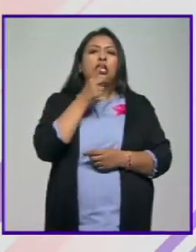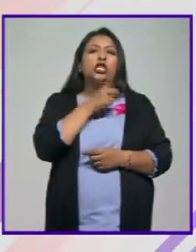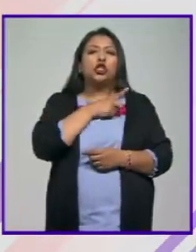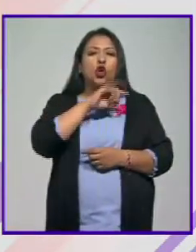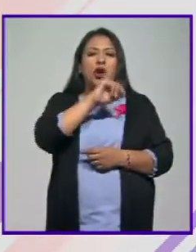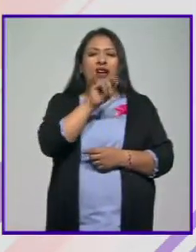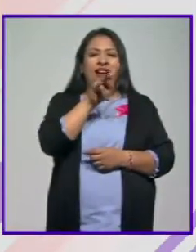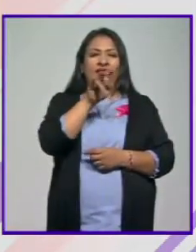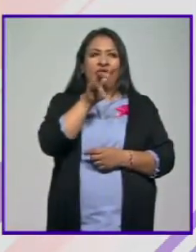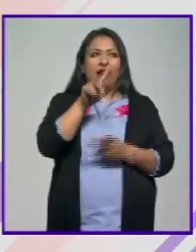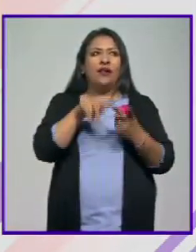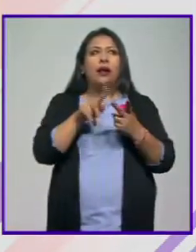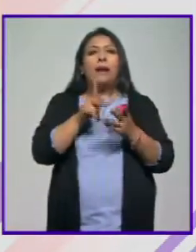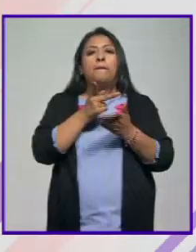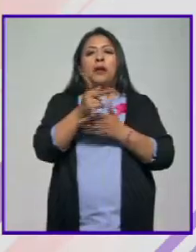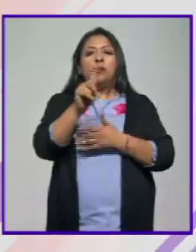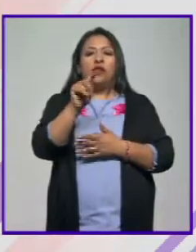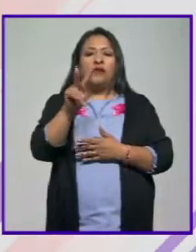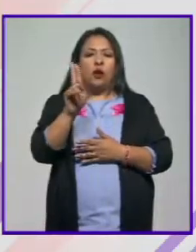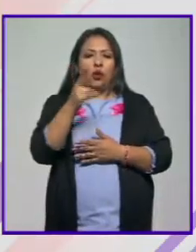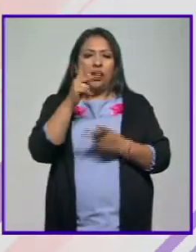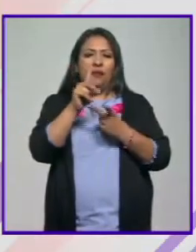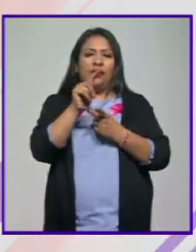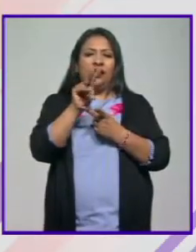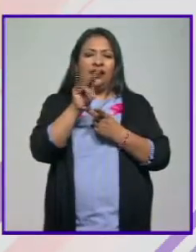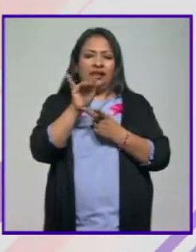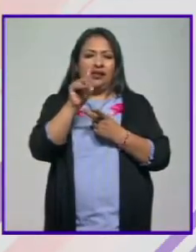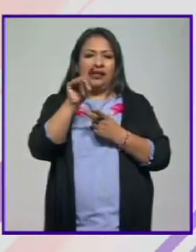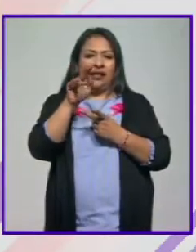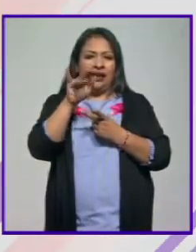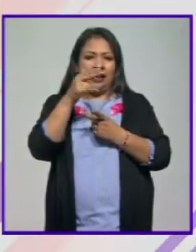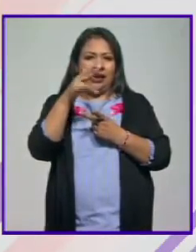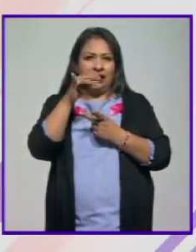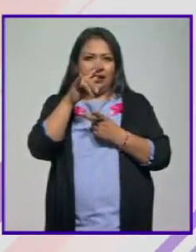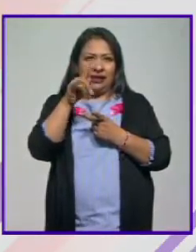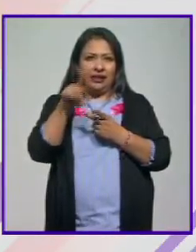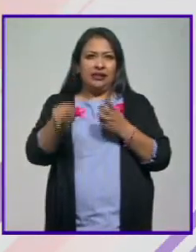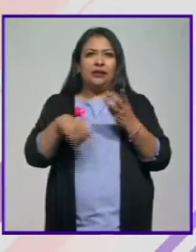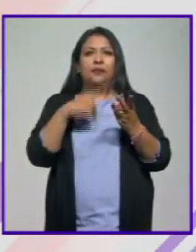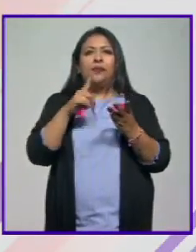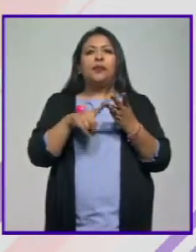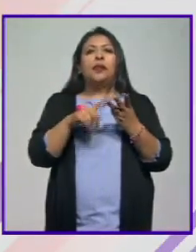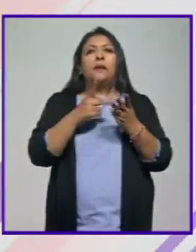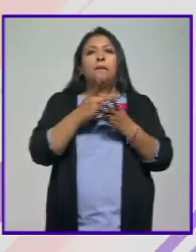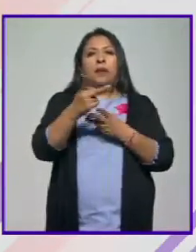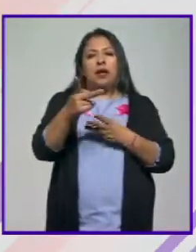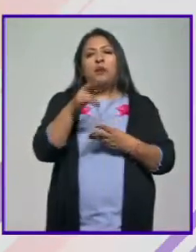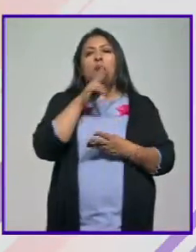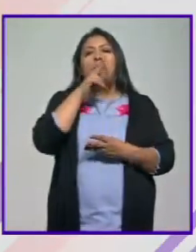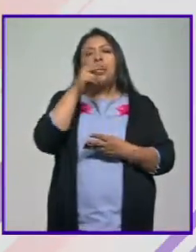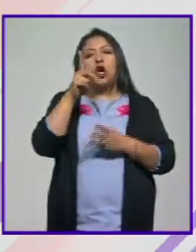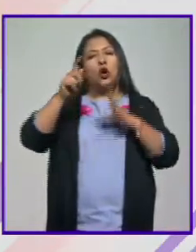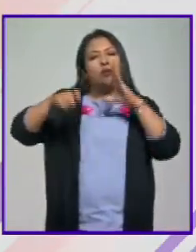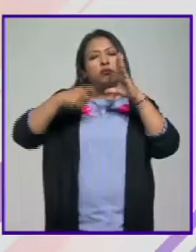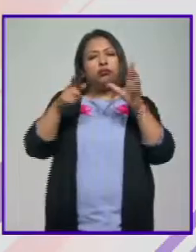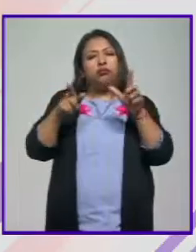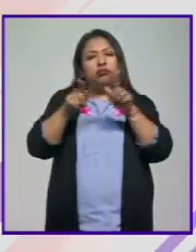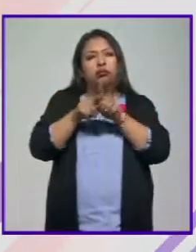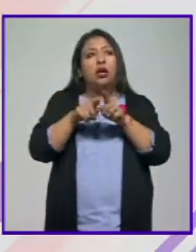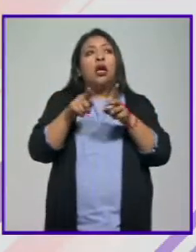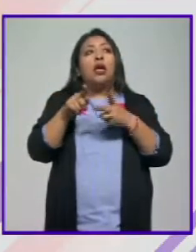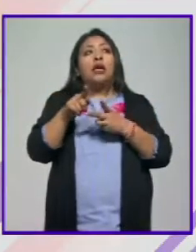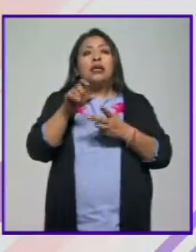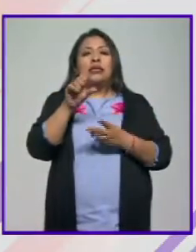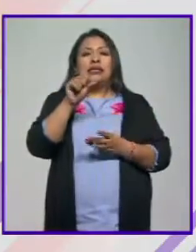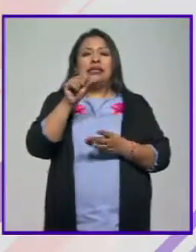Ávila, premio TV UNAM para Titixe de Tania Hernández Velasco, el premio para Mejor Cortometraje fue